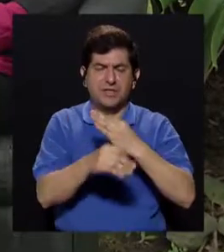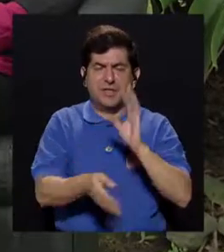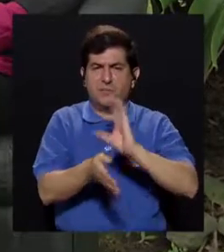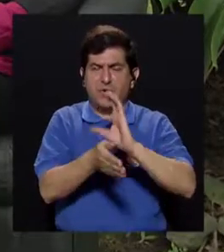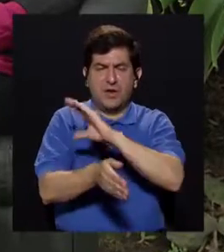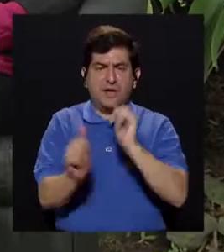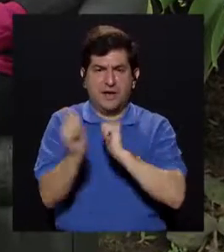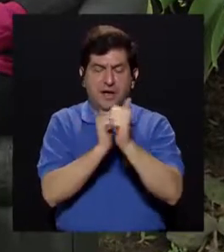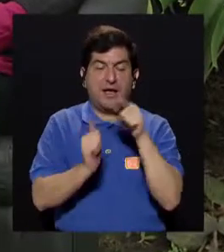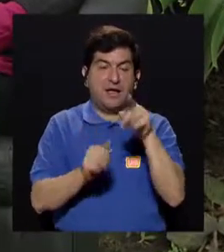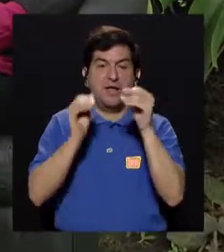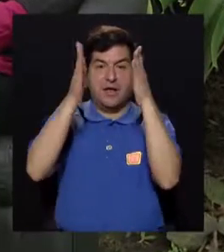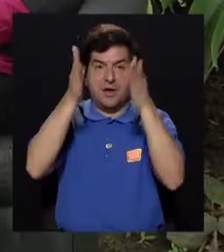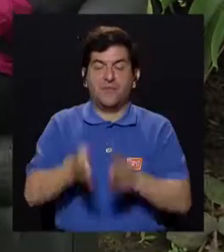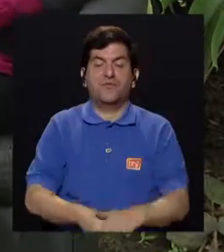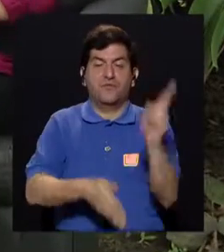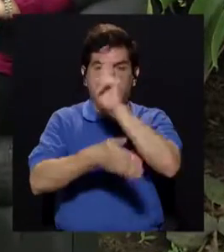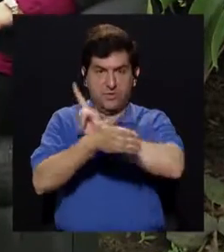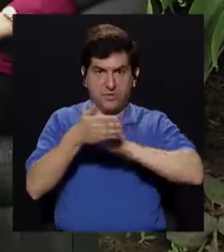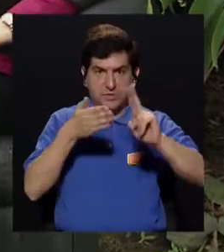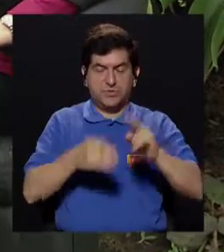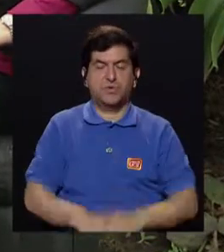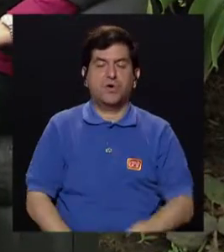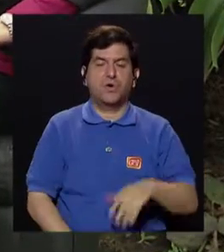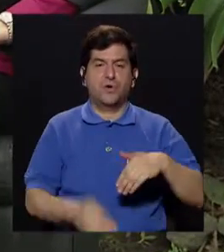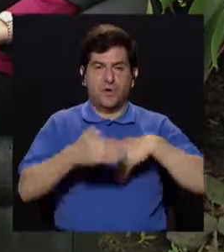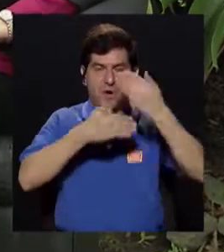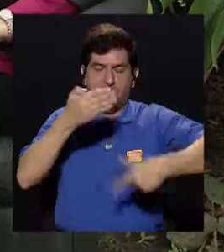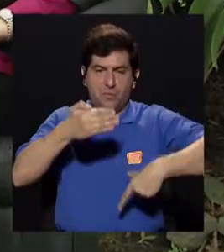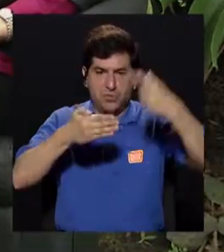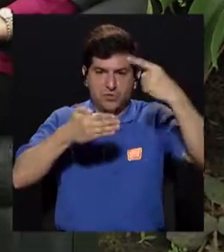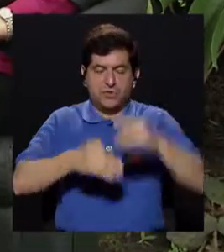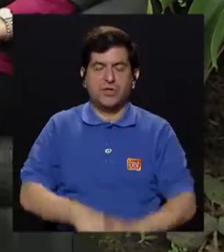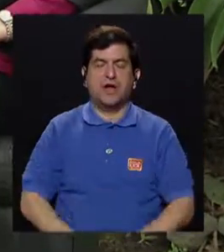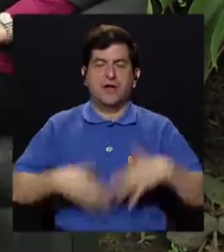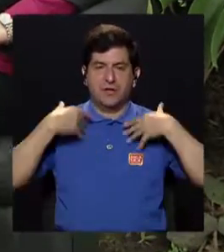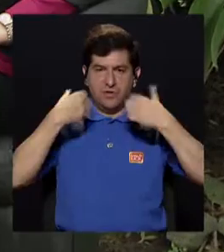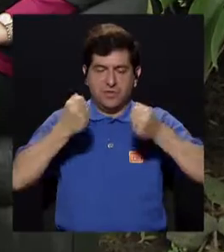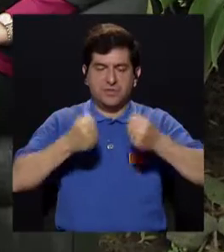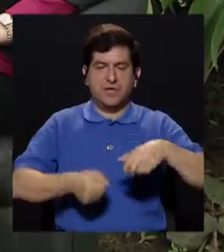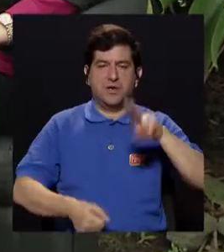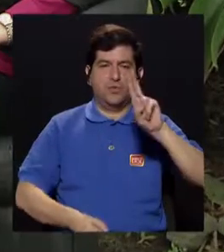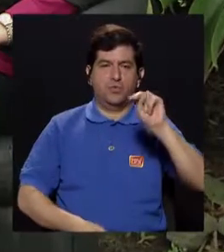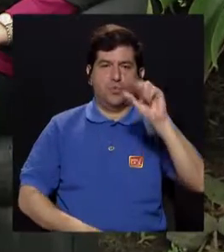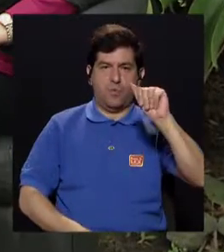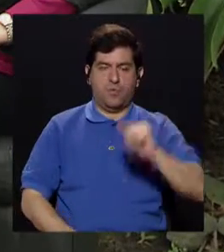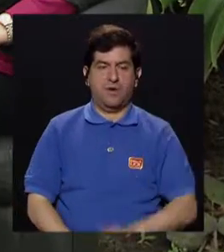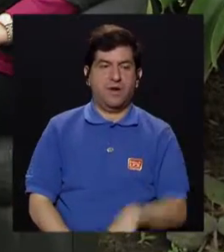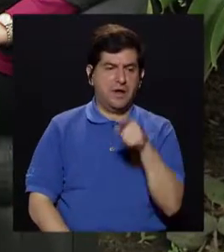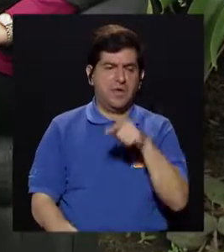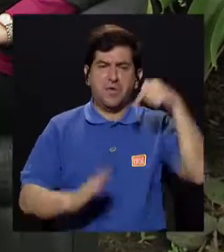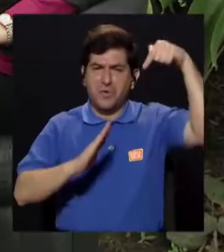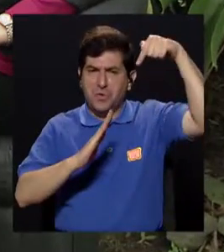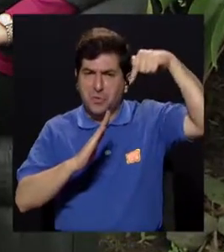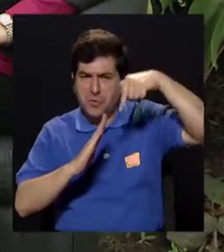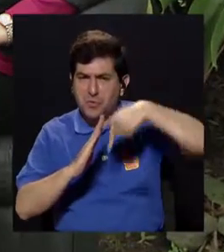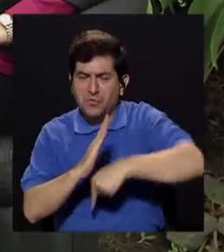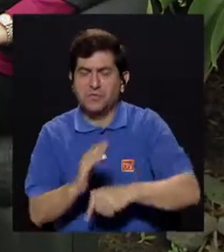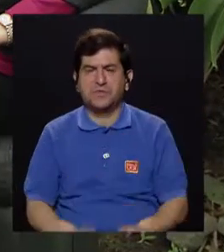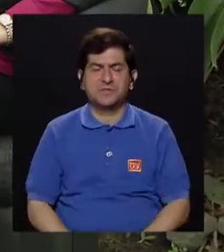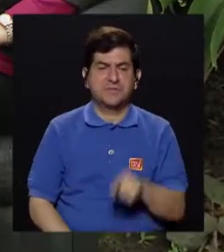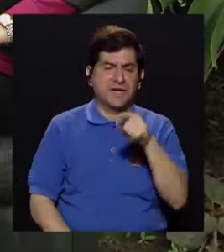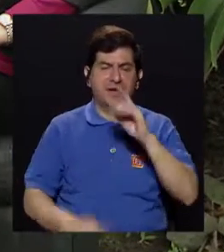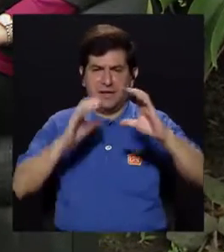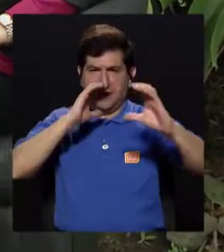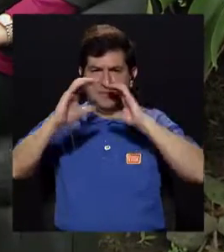actualmente es profesora universitaria en el posgrado en salud de la Universidad Nacional. Y con Ligia vamos profundizando más acerca